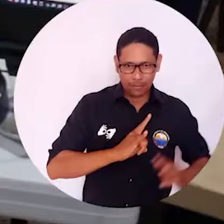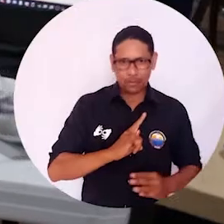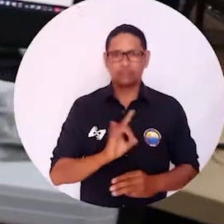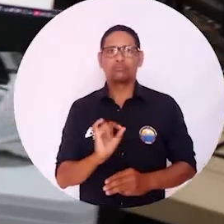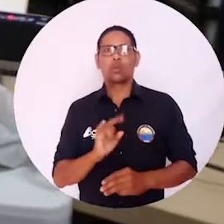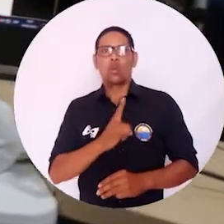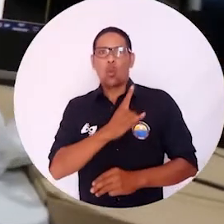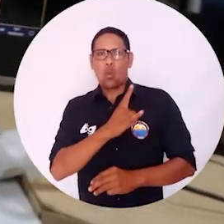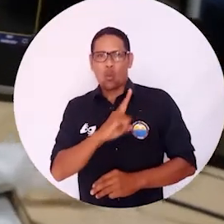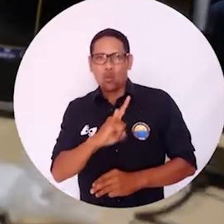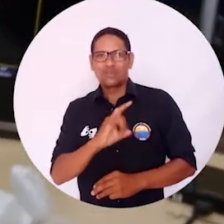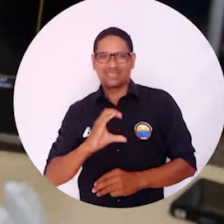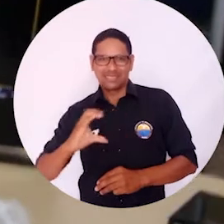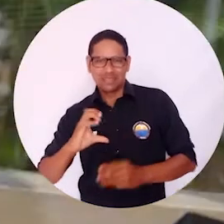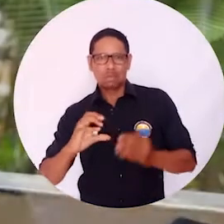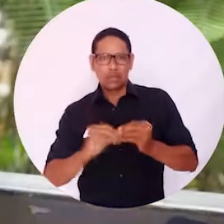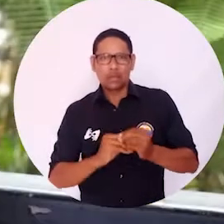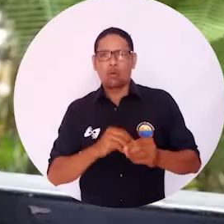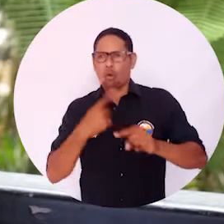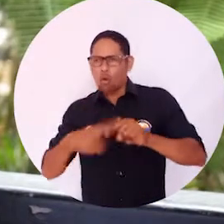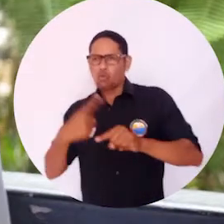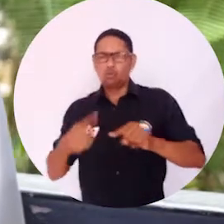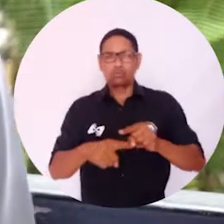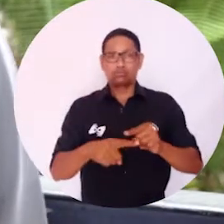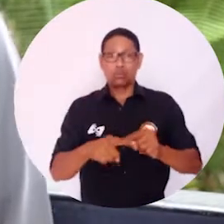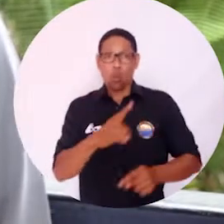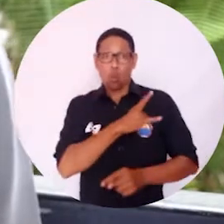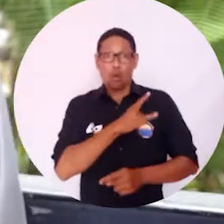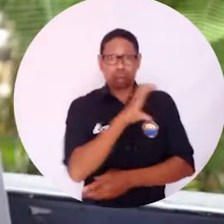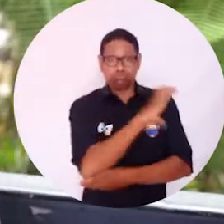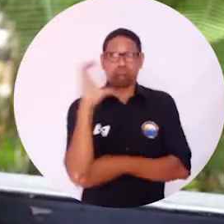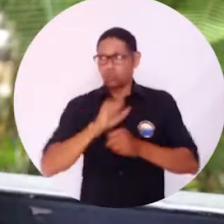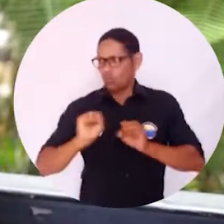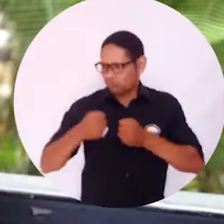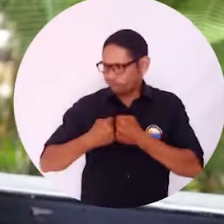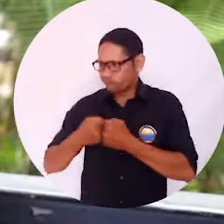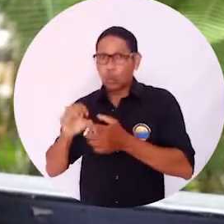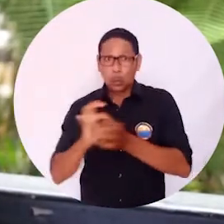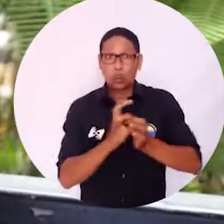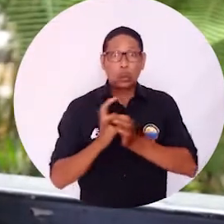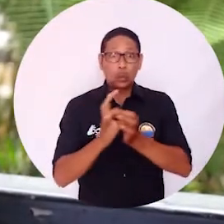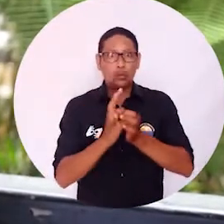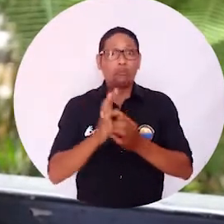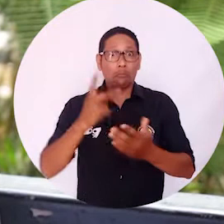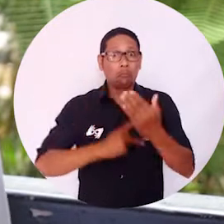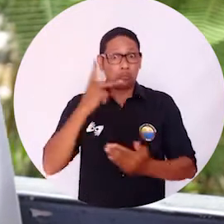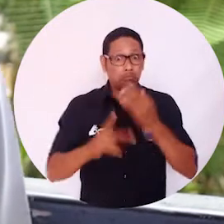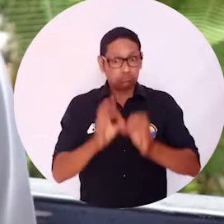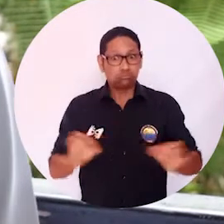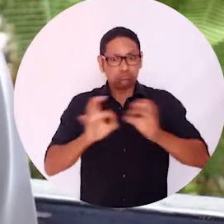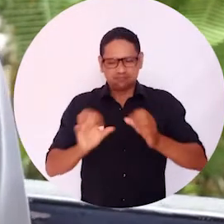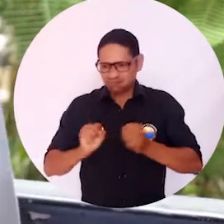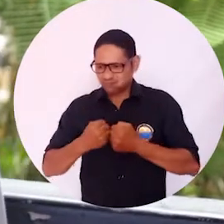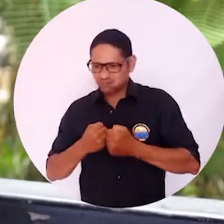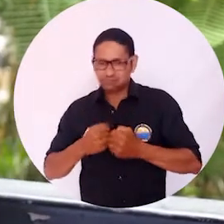Costa y la Gobernación del Magdalena. Las universidades de la Costa, eso nos podemos unir, nos podemos aliar para sacar adelante proyectos muy importantes.